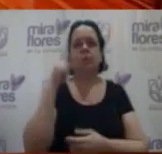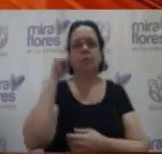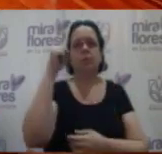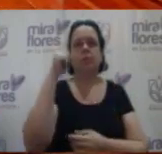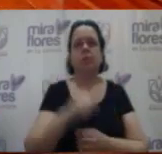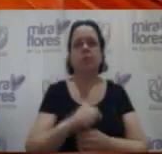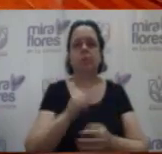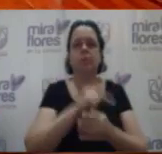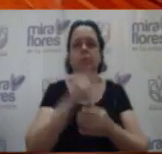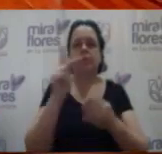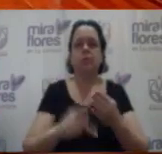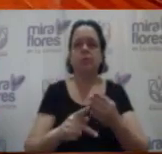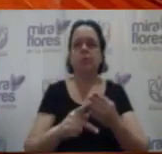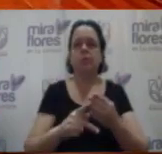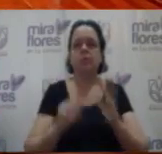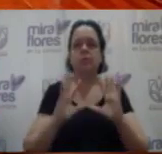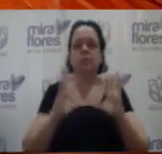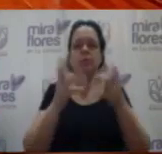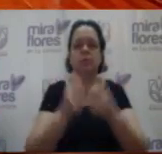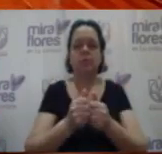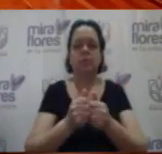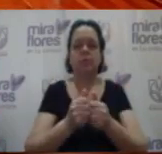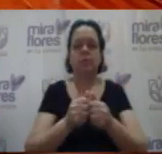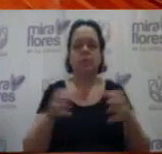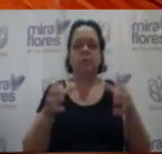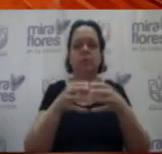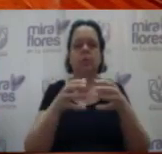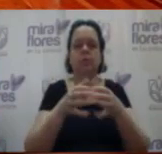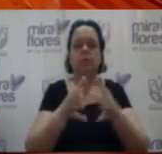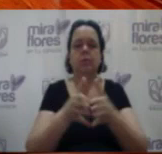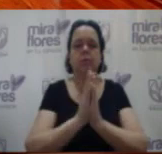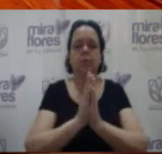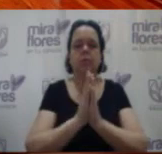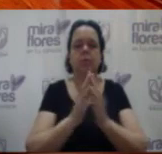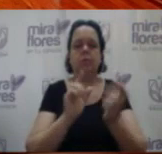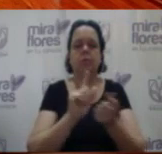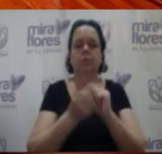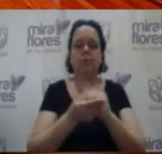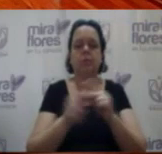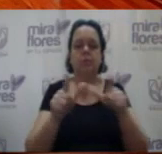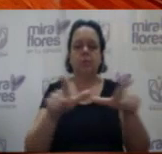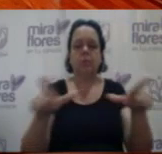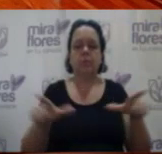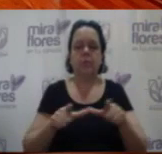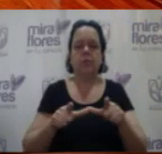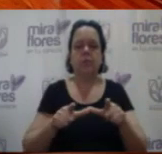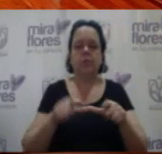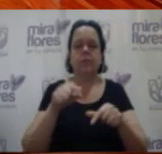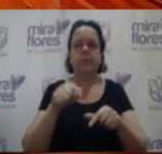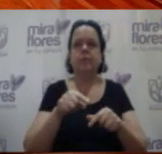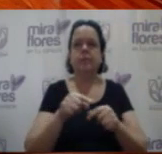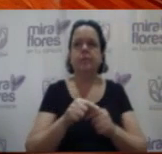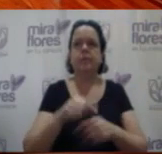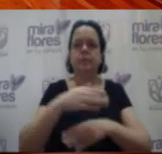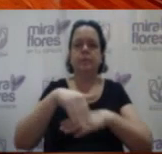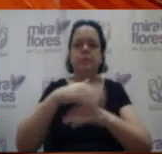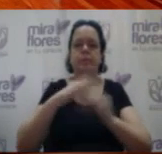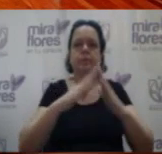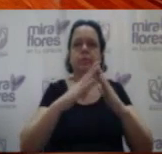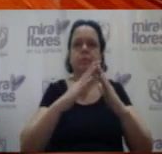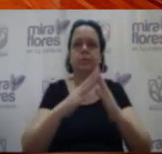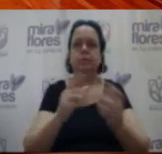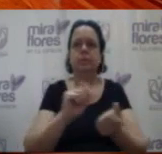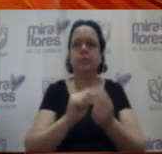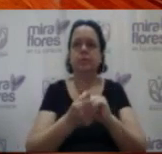Proyecto de acuerdo de consejo que opina acerca de la petición de cambio de zonificación de residencial de densidad media a educación